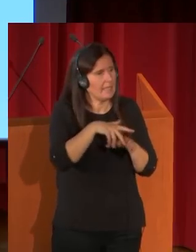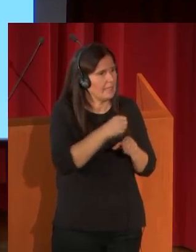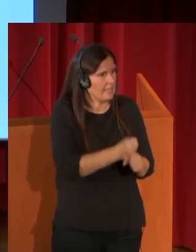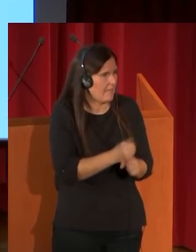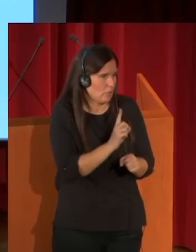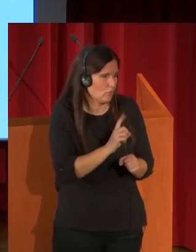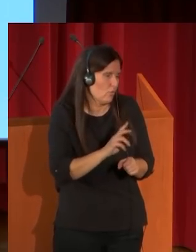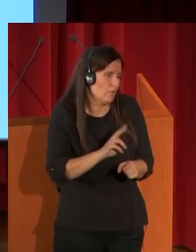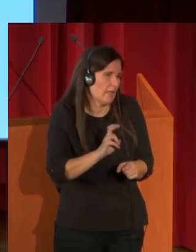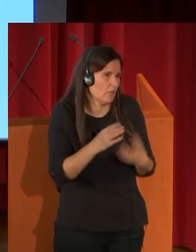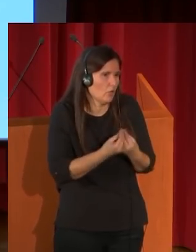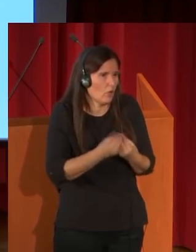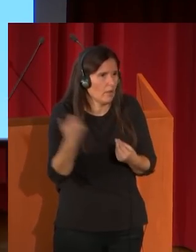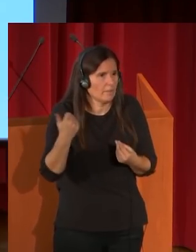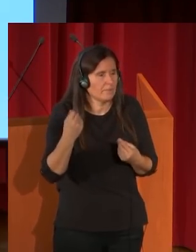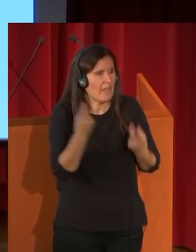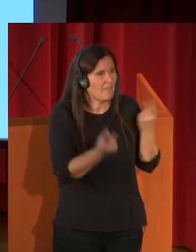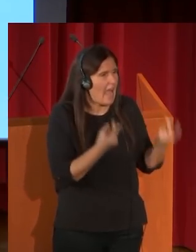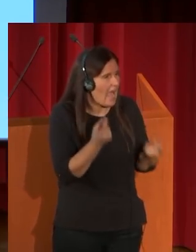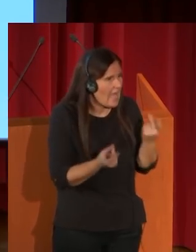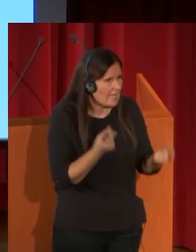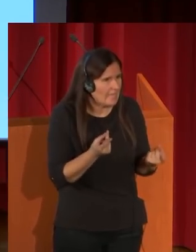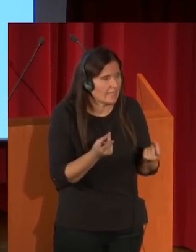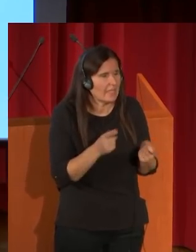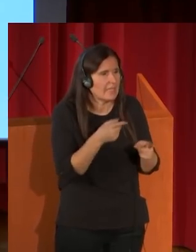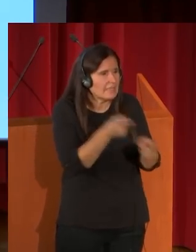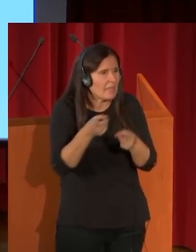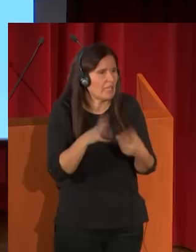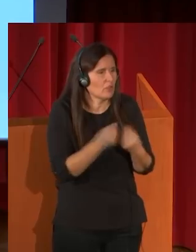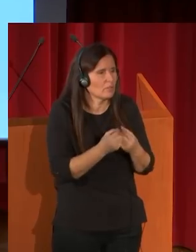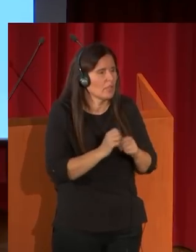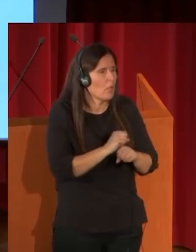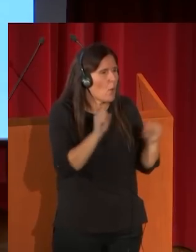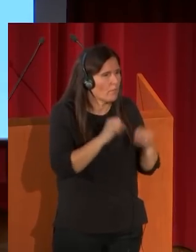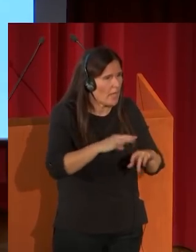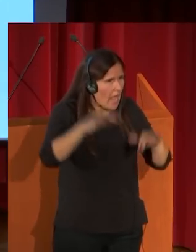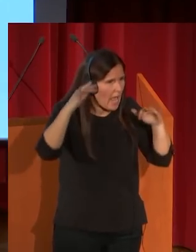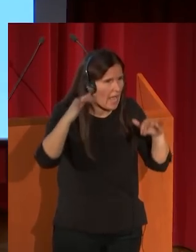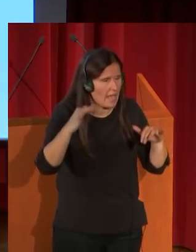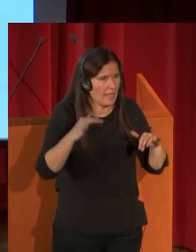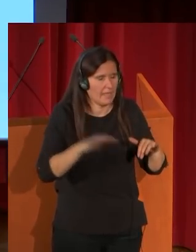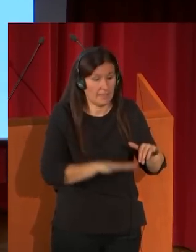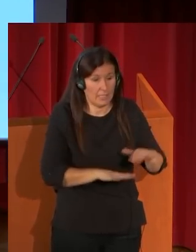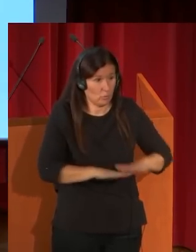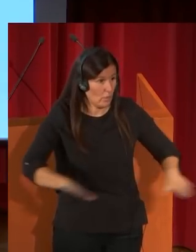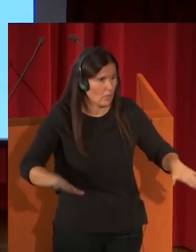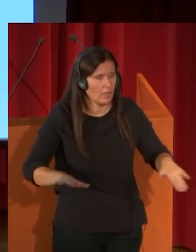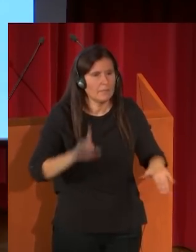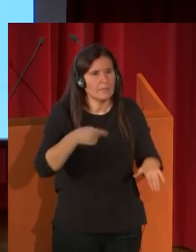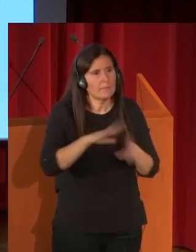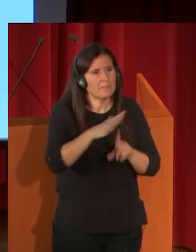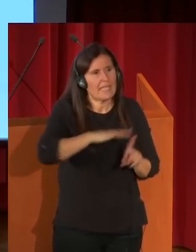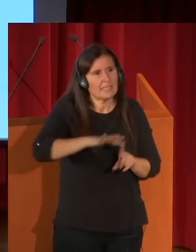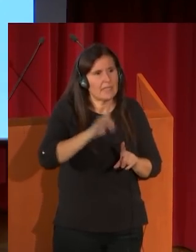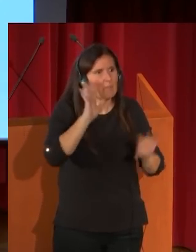estos bailes disparando con pólvora solamente al suelo, pero también aquí esta escena de